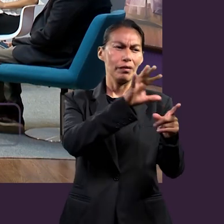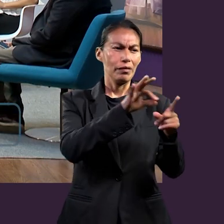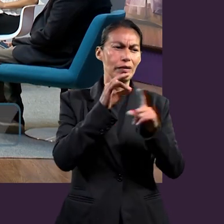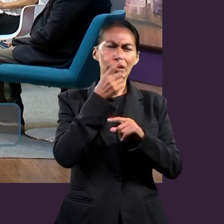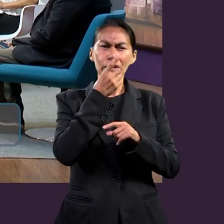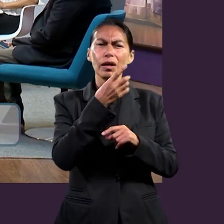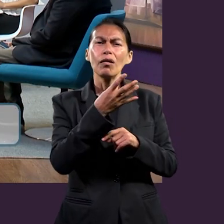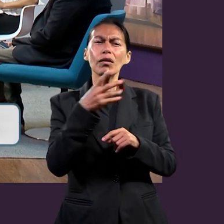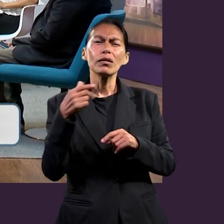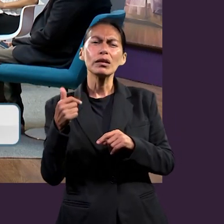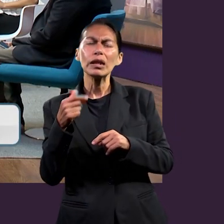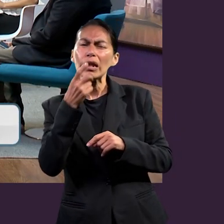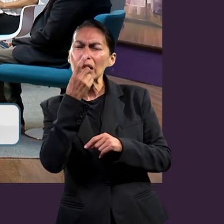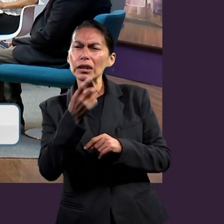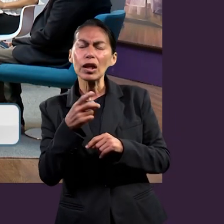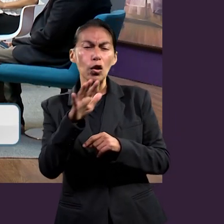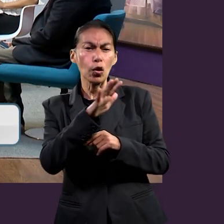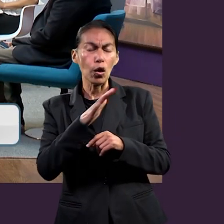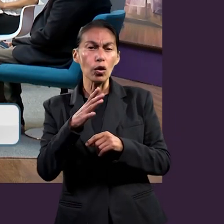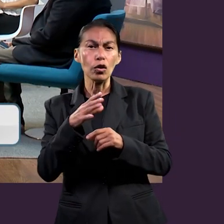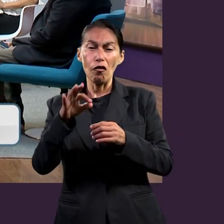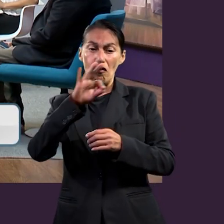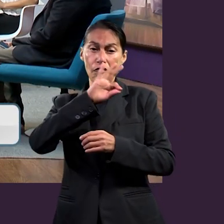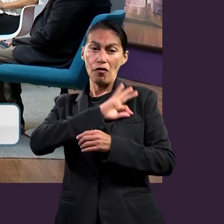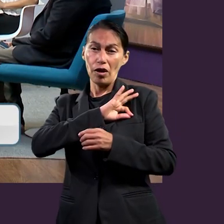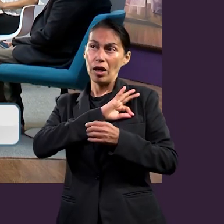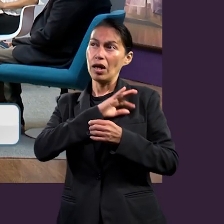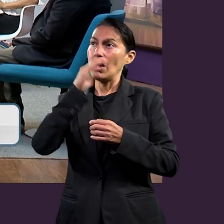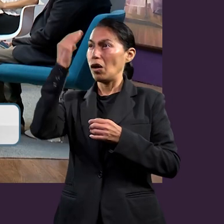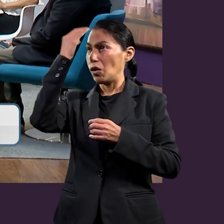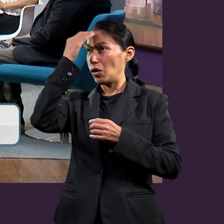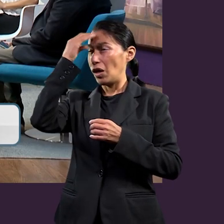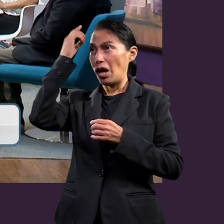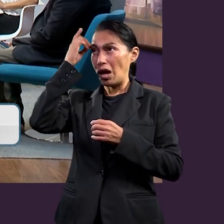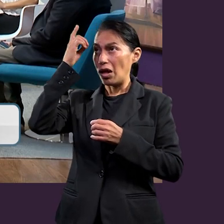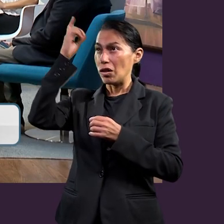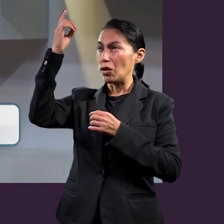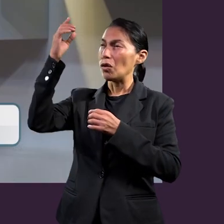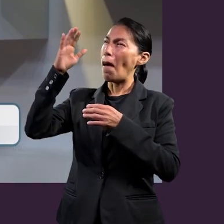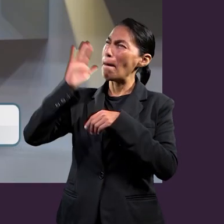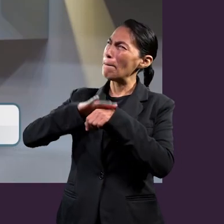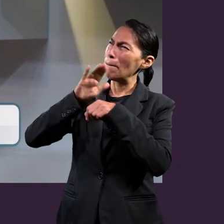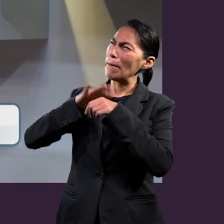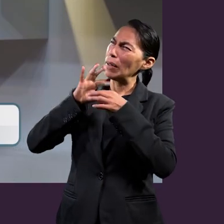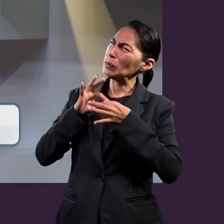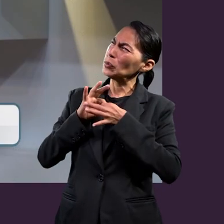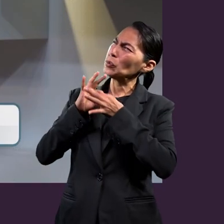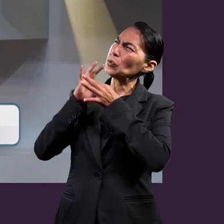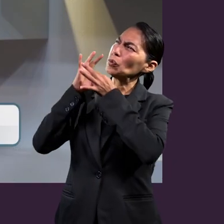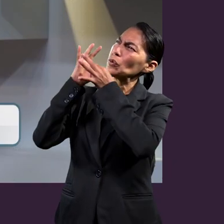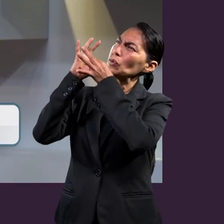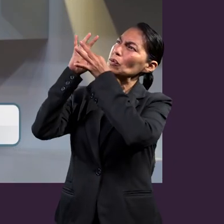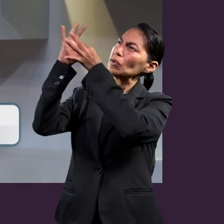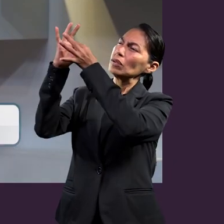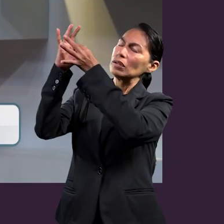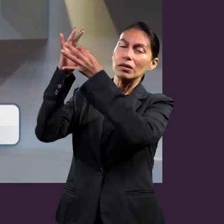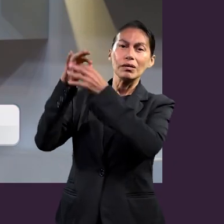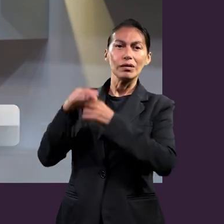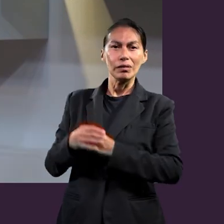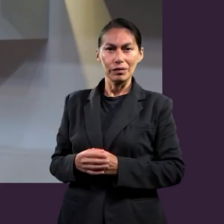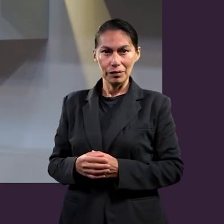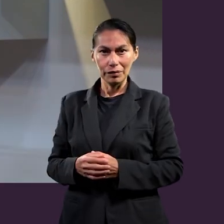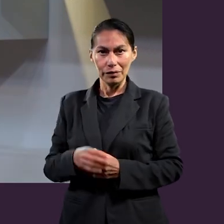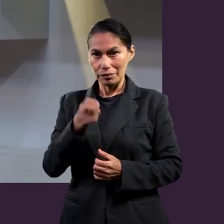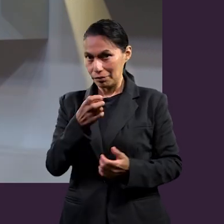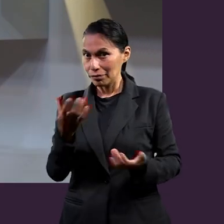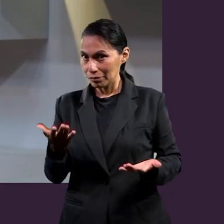todos lleguemos a la unidad de la fe y del conocimiento del Hijo de Dios, a un varón perfecto, a la medida de la estatura de la plenitud